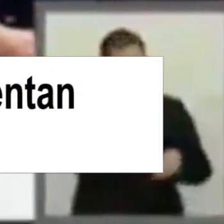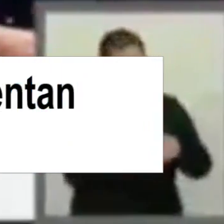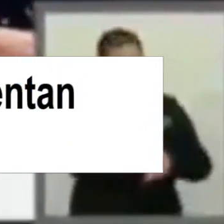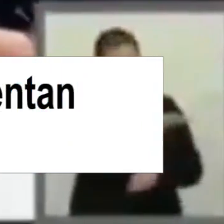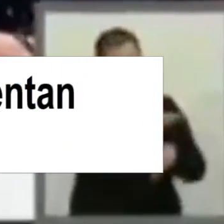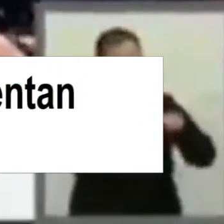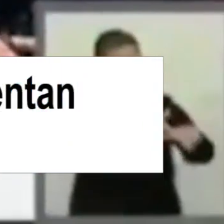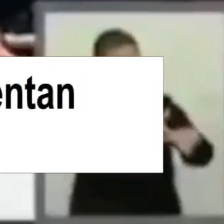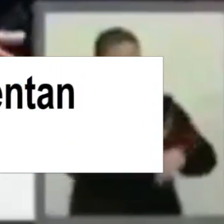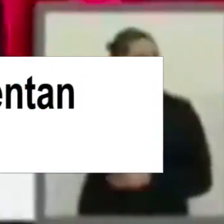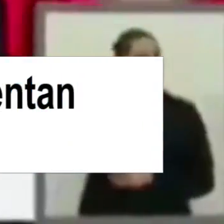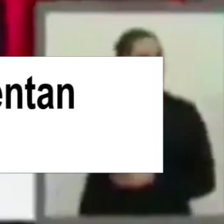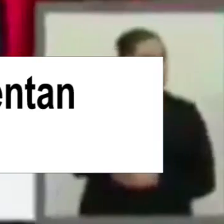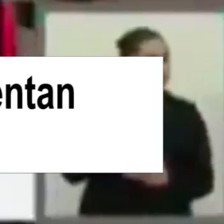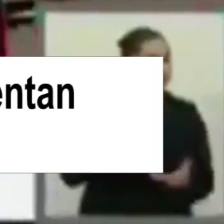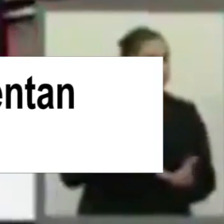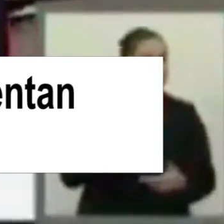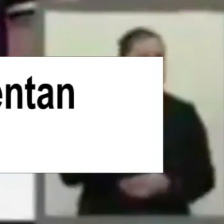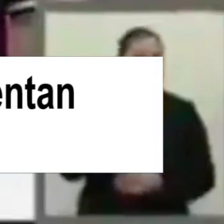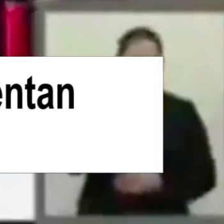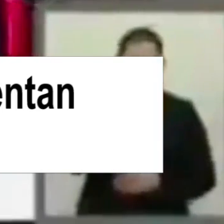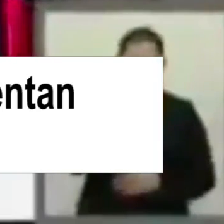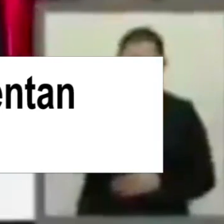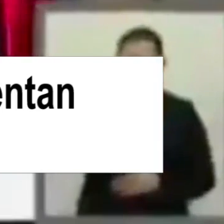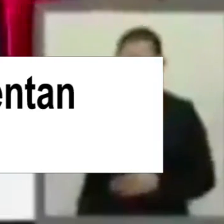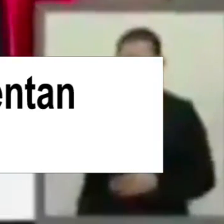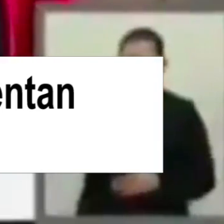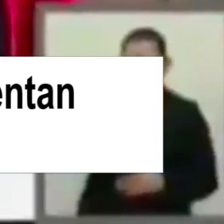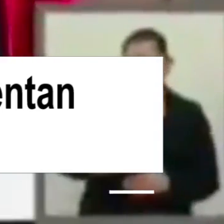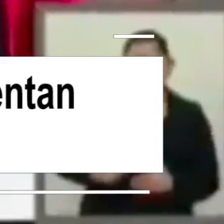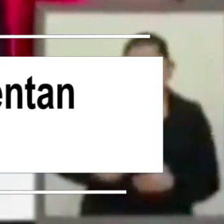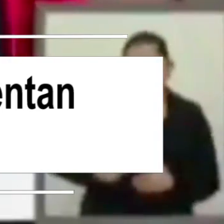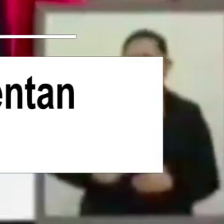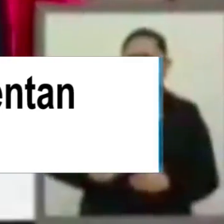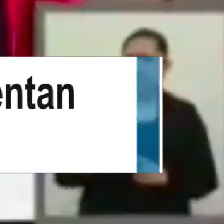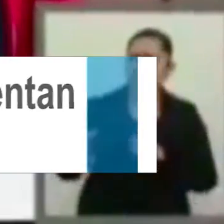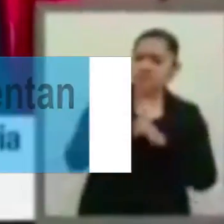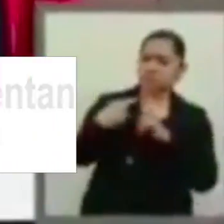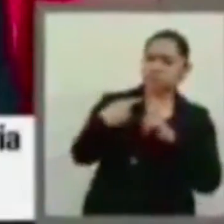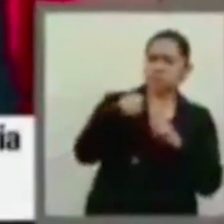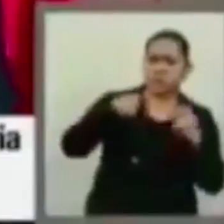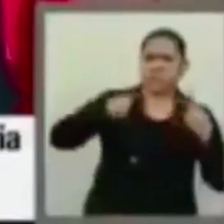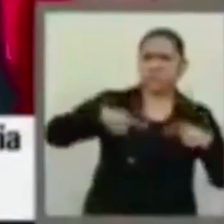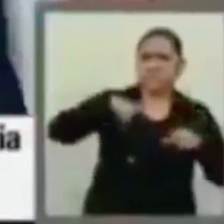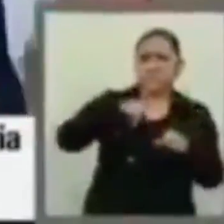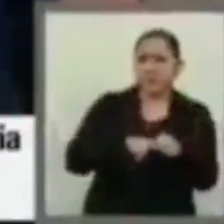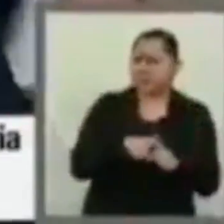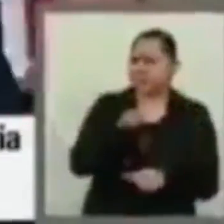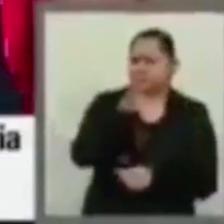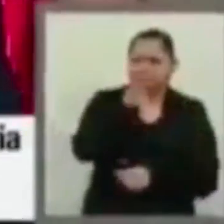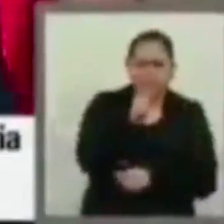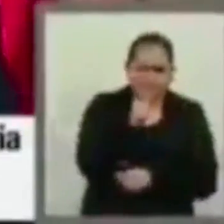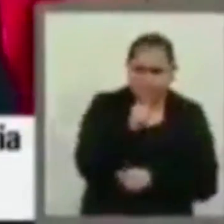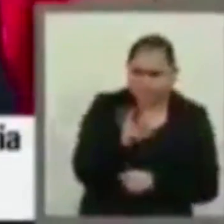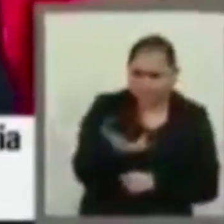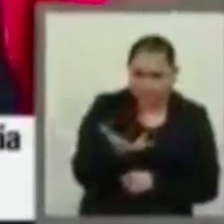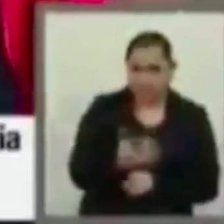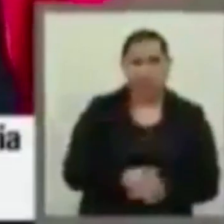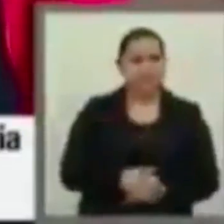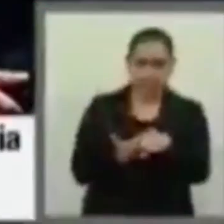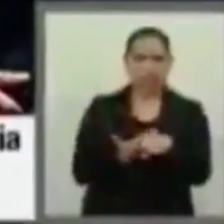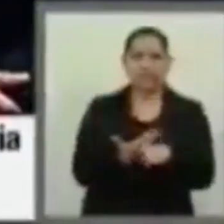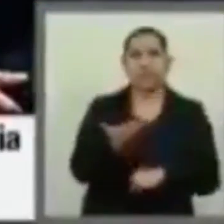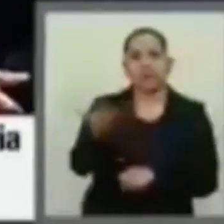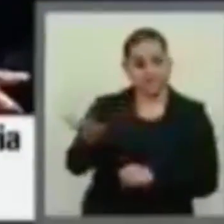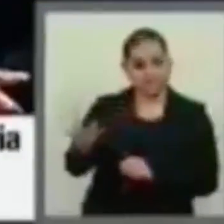legislatura, el presidente de la mesa directiva de la Cámara de Diputados, Porfirio Muñoz Ledo, de Morena, tuvo un enfrentamiento